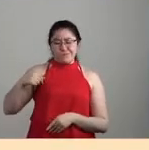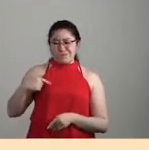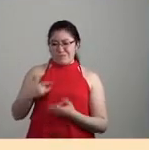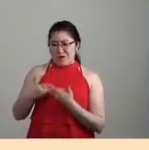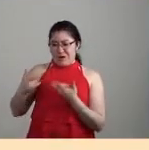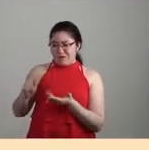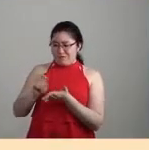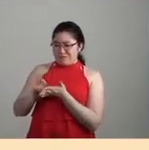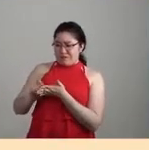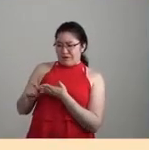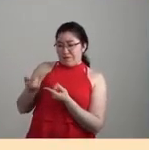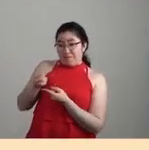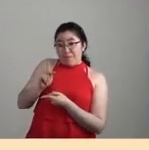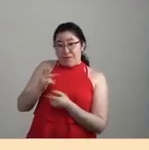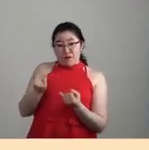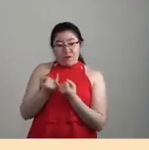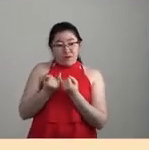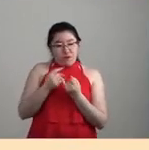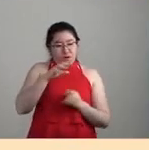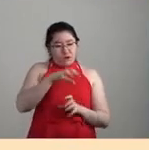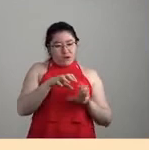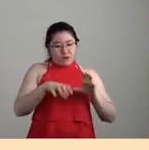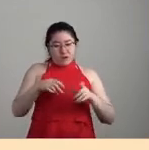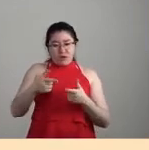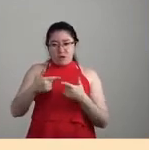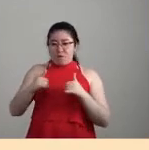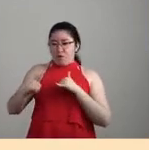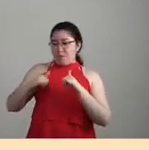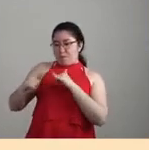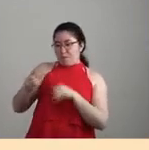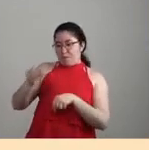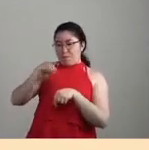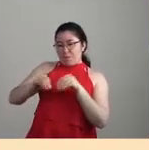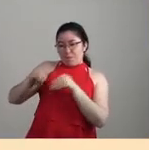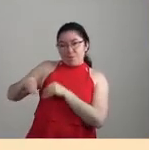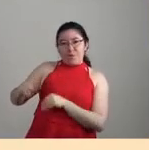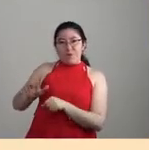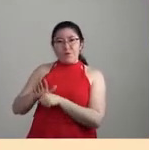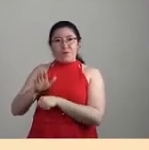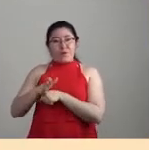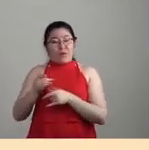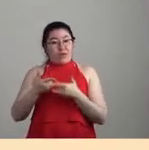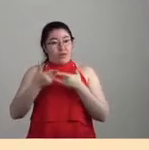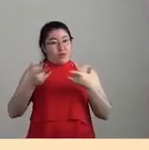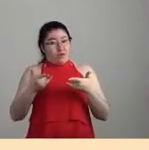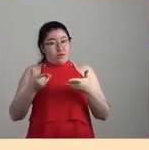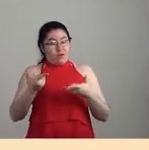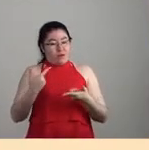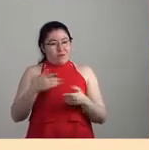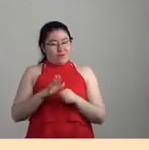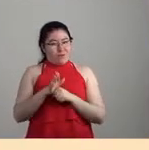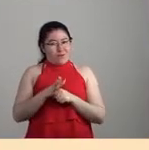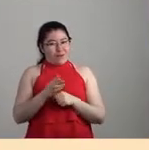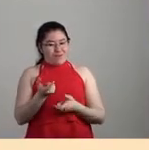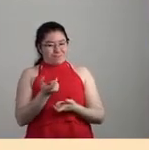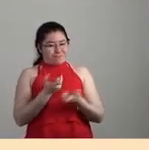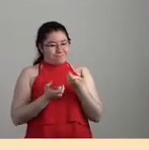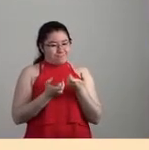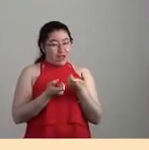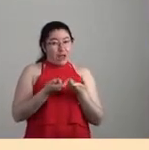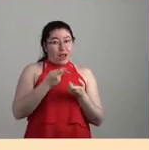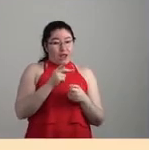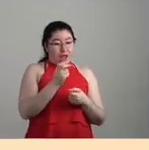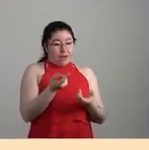geografizar, ¿no?, la historia de estas coproducciones del capital en la naturaleza, pero también de las